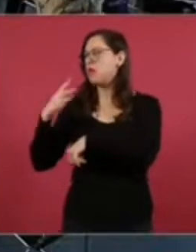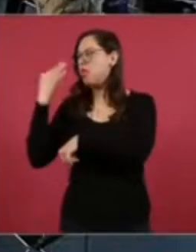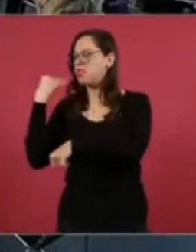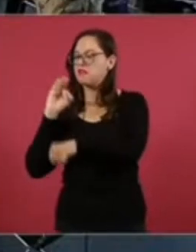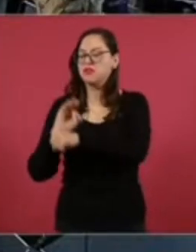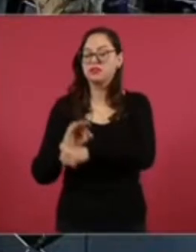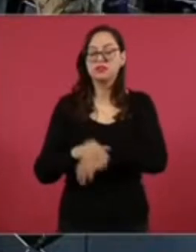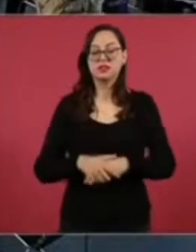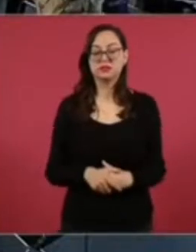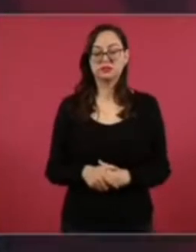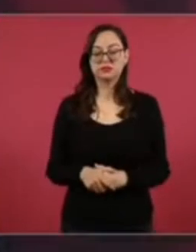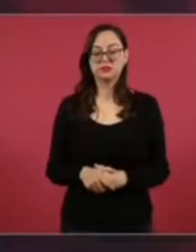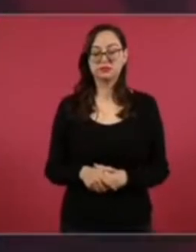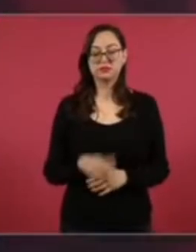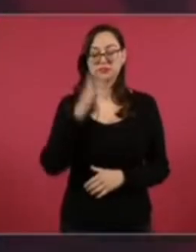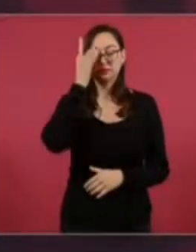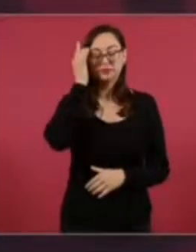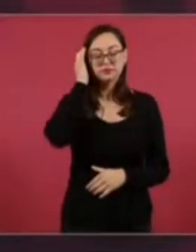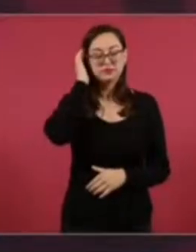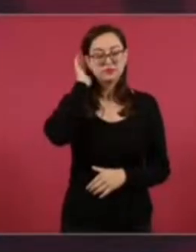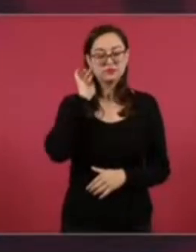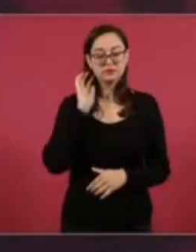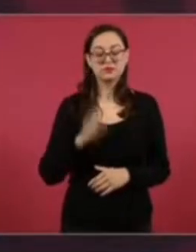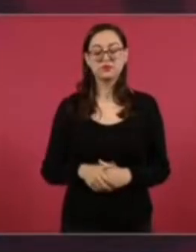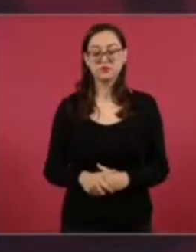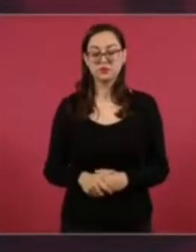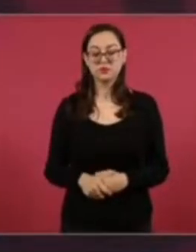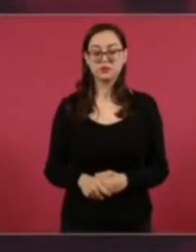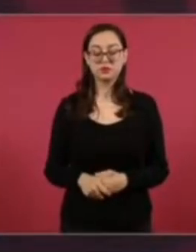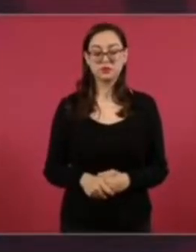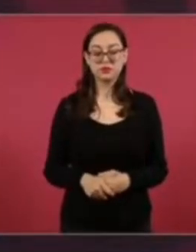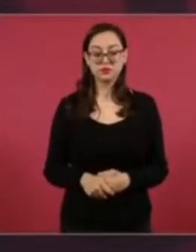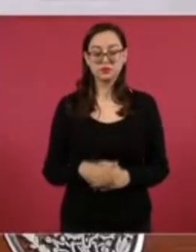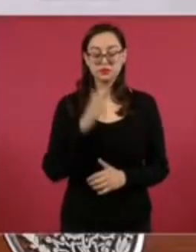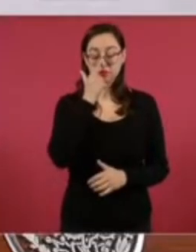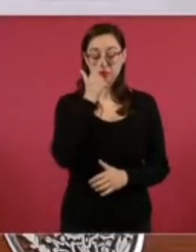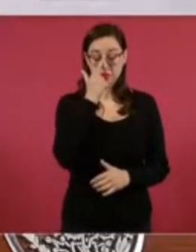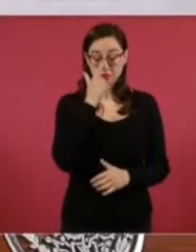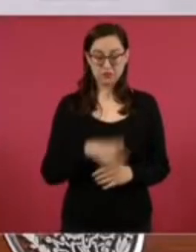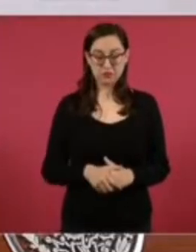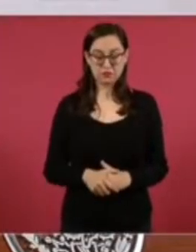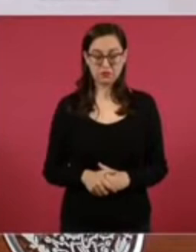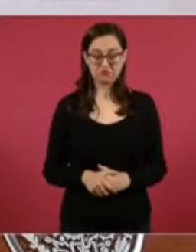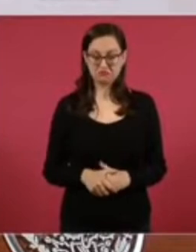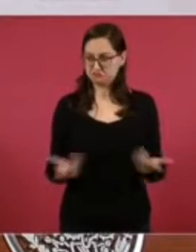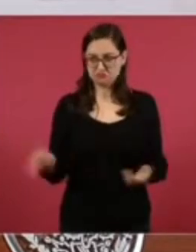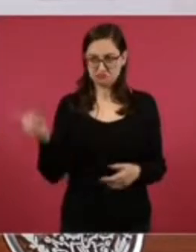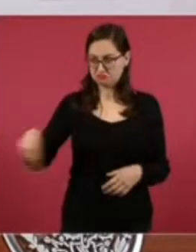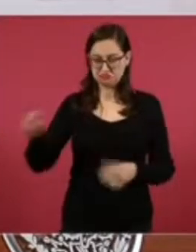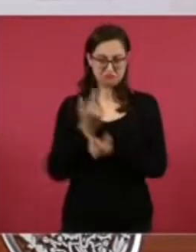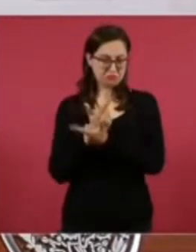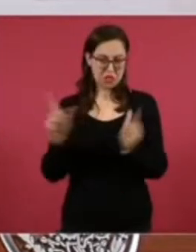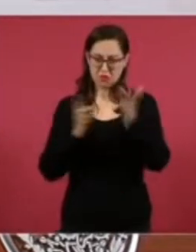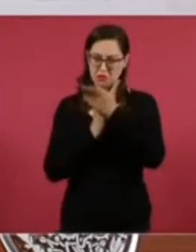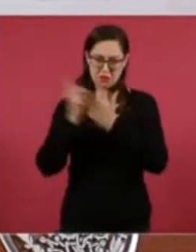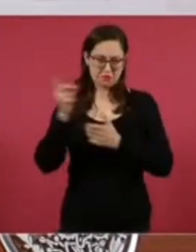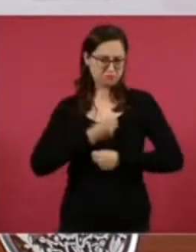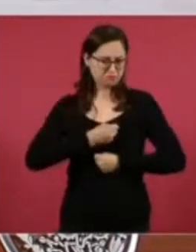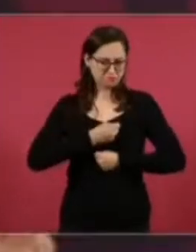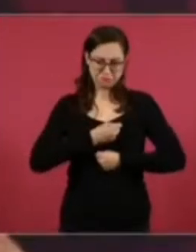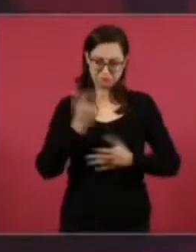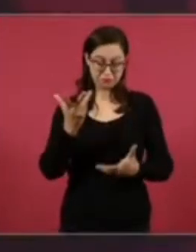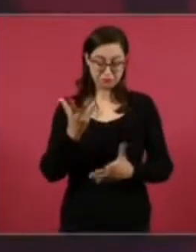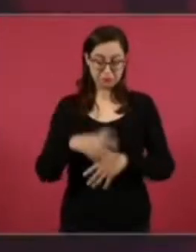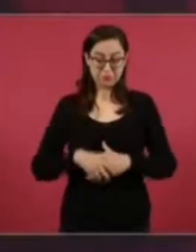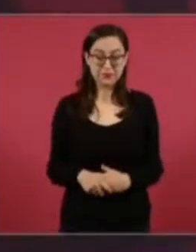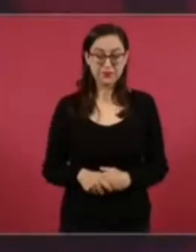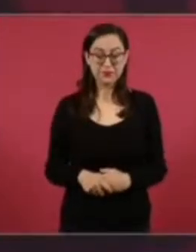Bueno, yo creo que están en su derecho de manifestarse, de expresarse, son libres, nada más